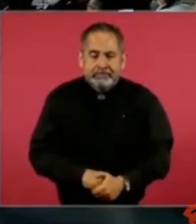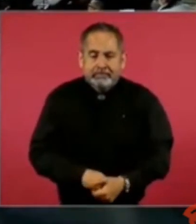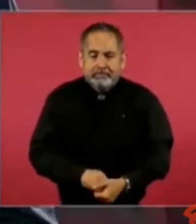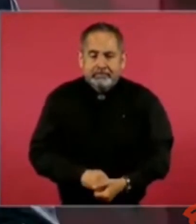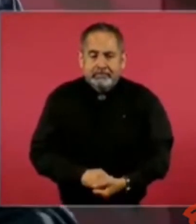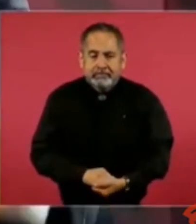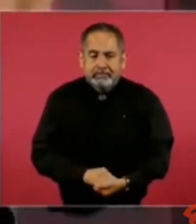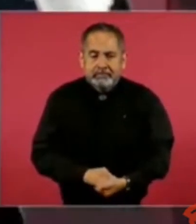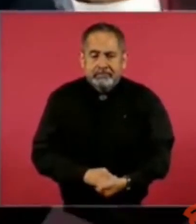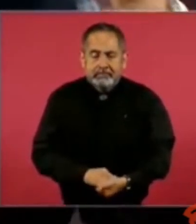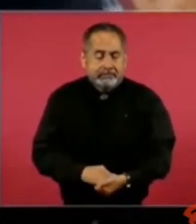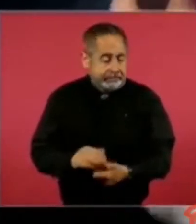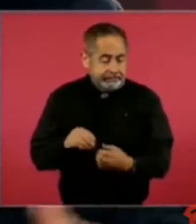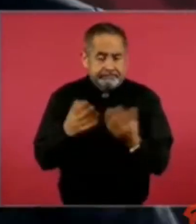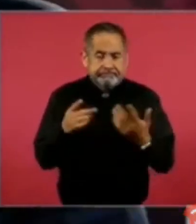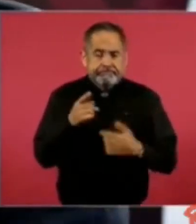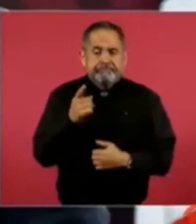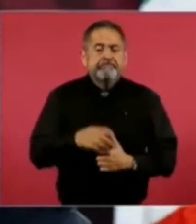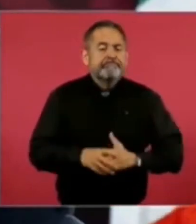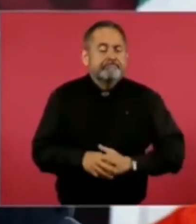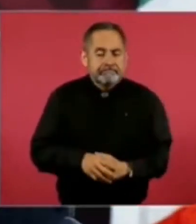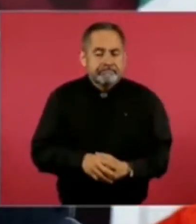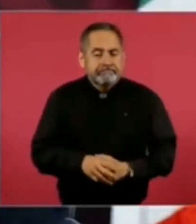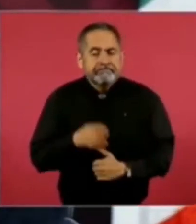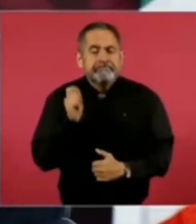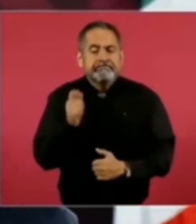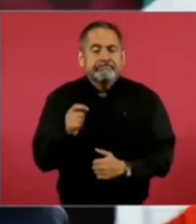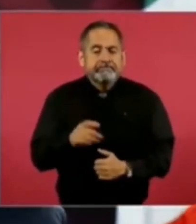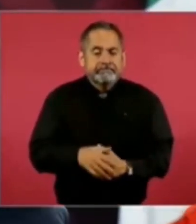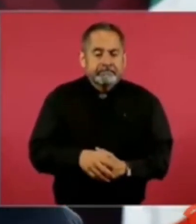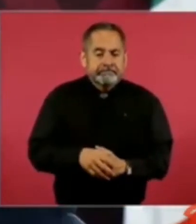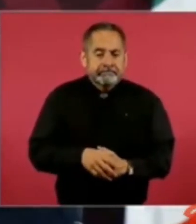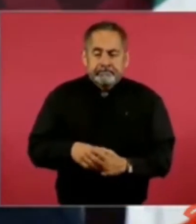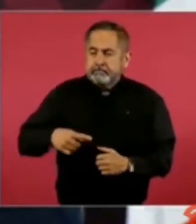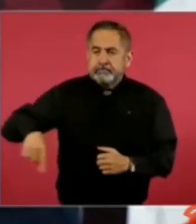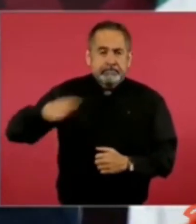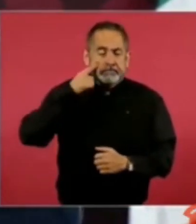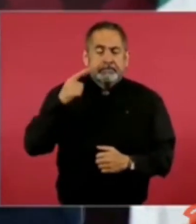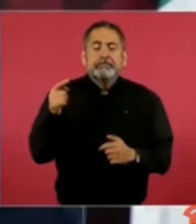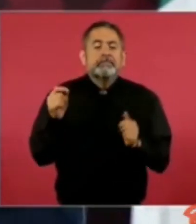Y desde luego todo en libertad,